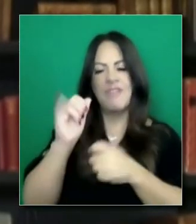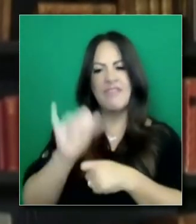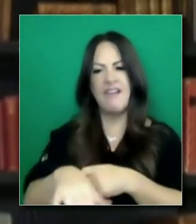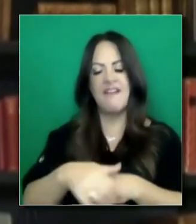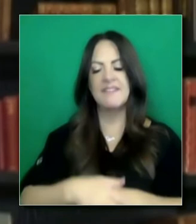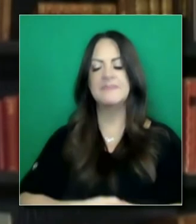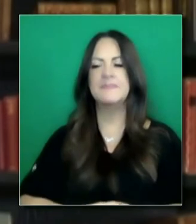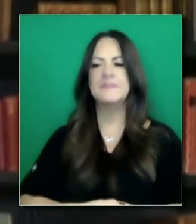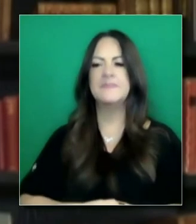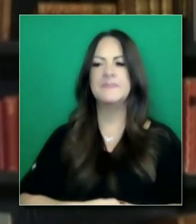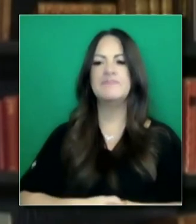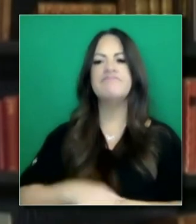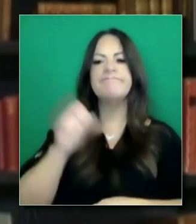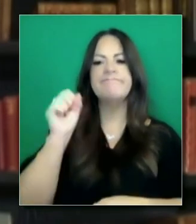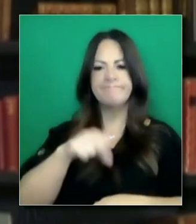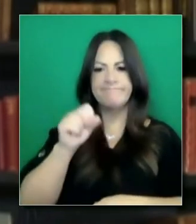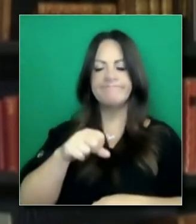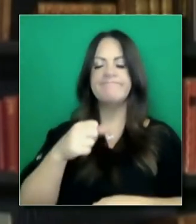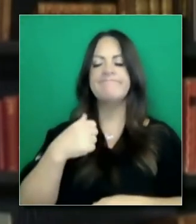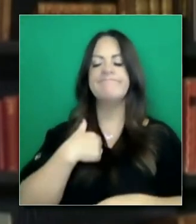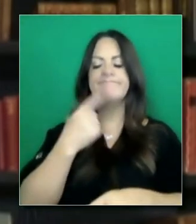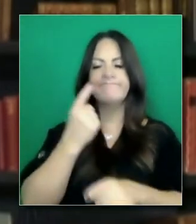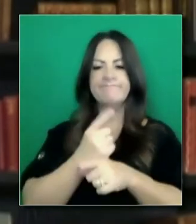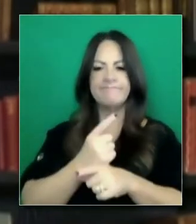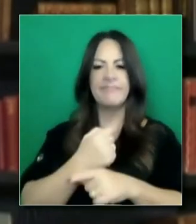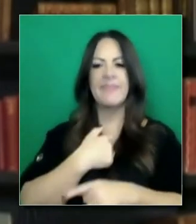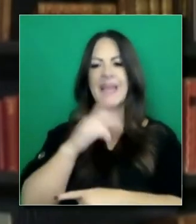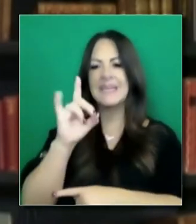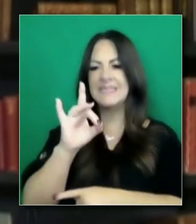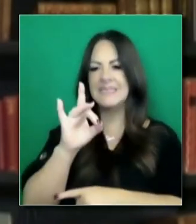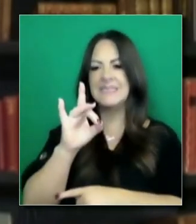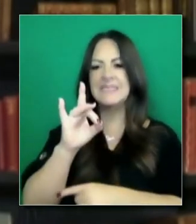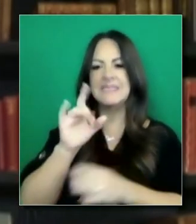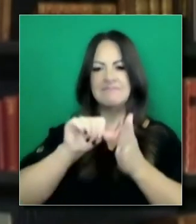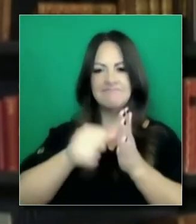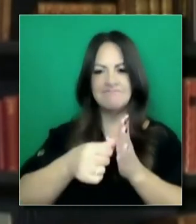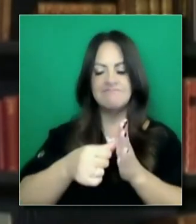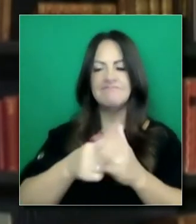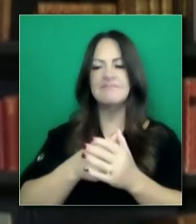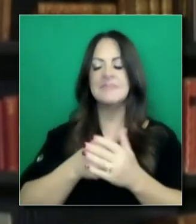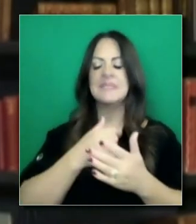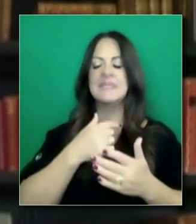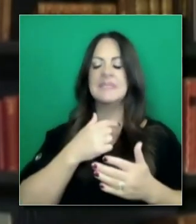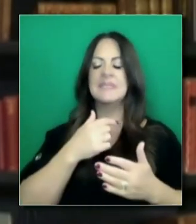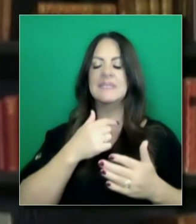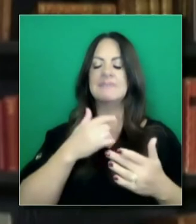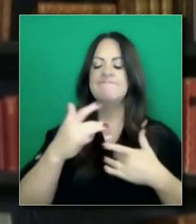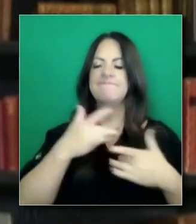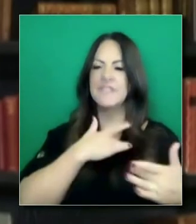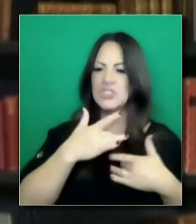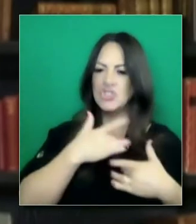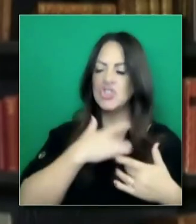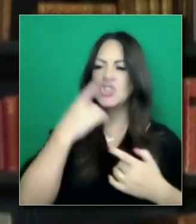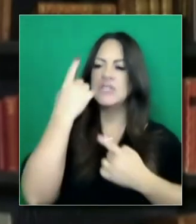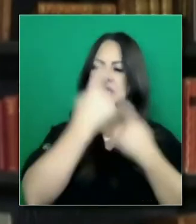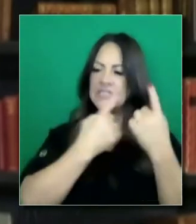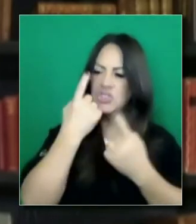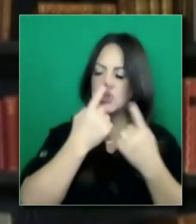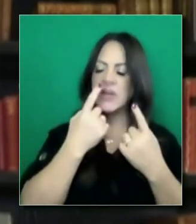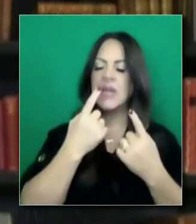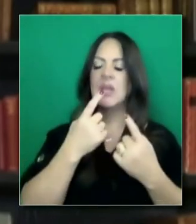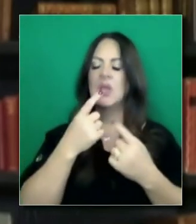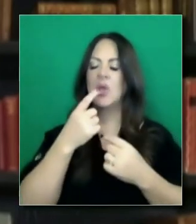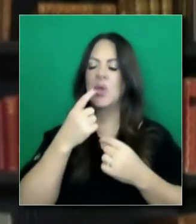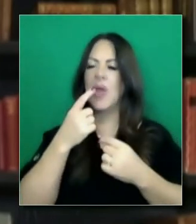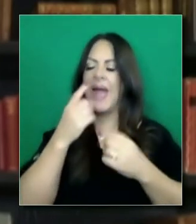En dos o tres ocasiones anteriores hemos subrayado este punto en otras presentaciones anteriores y he mencionado el